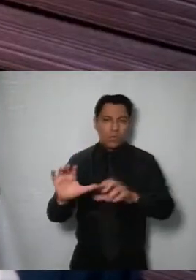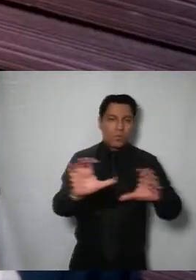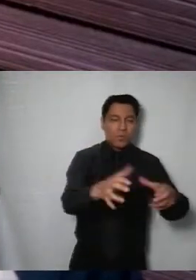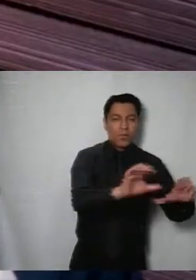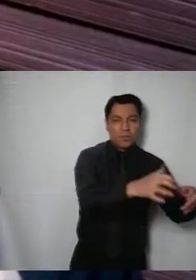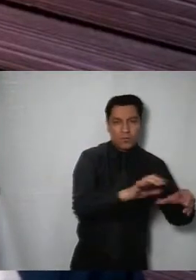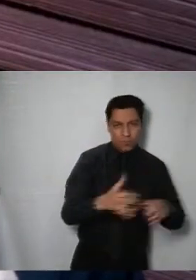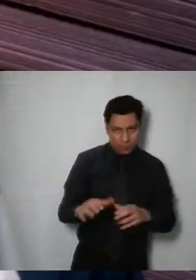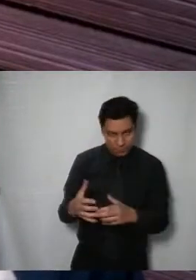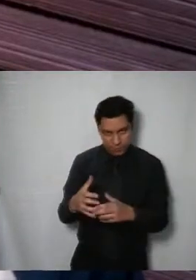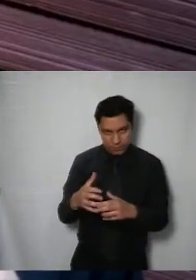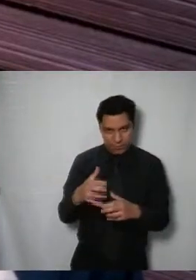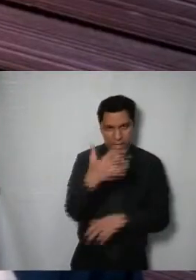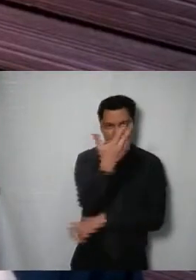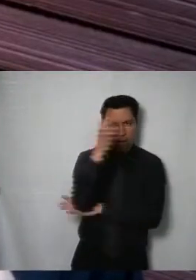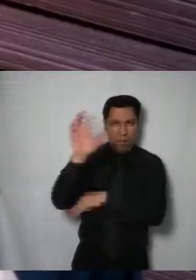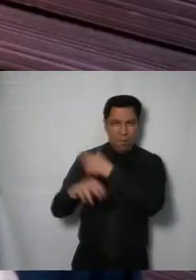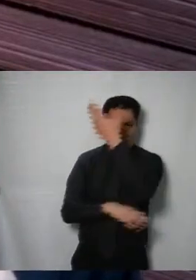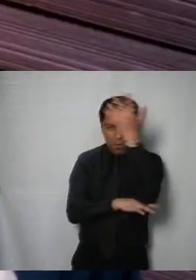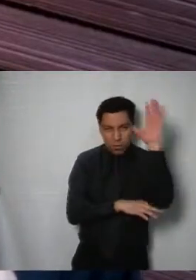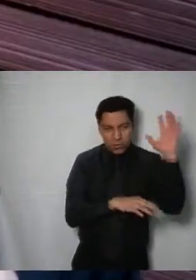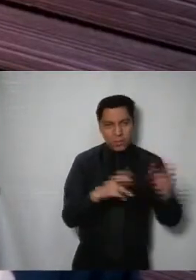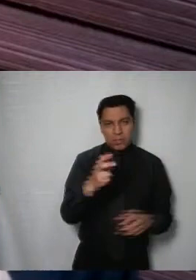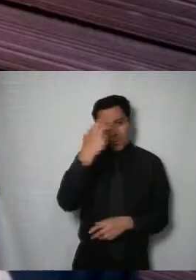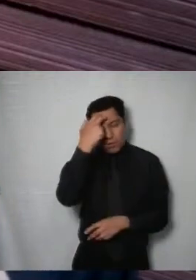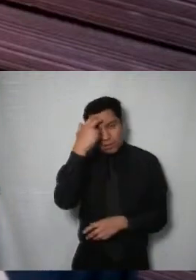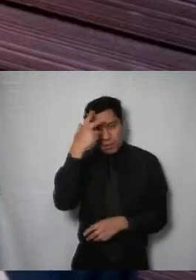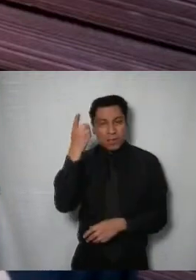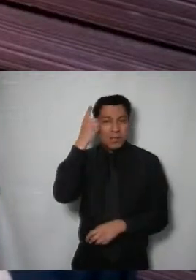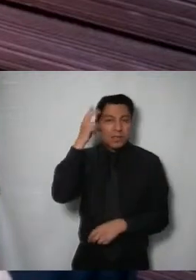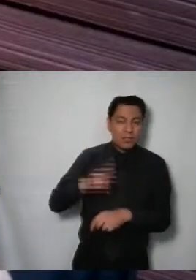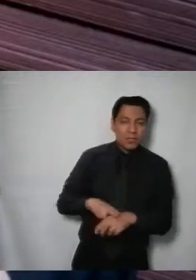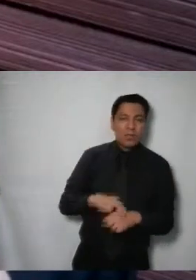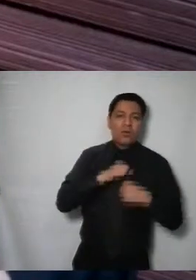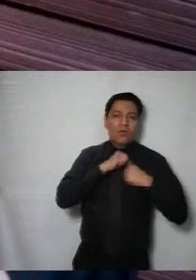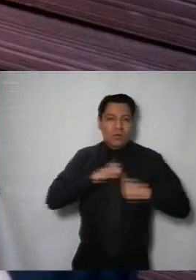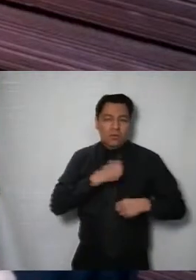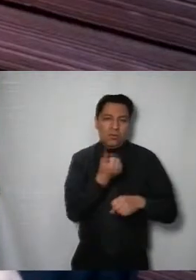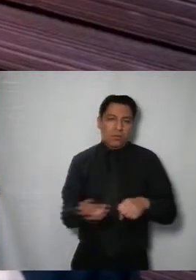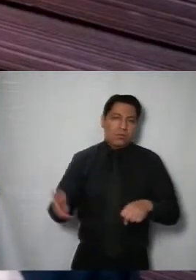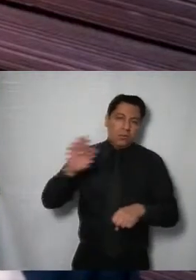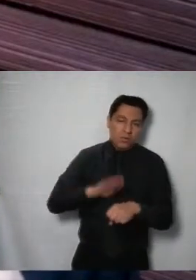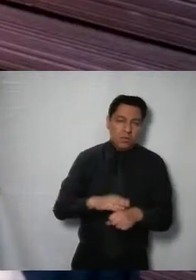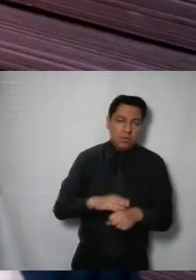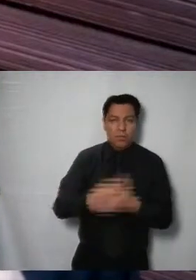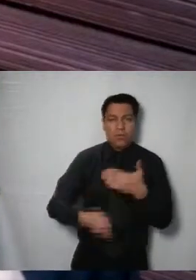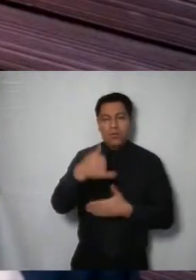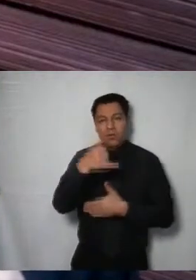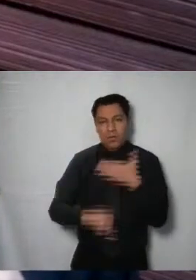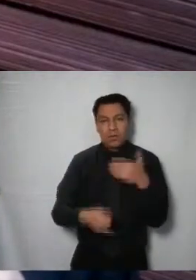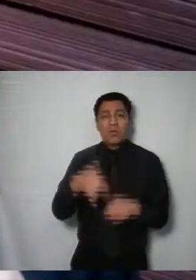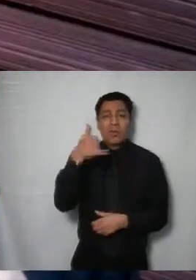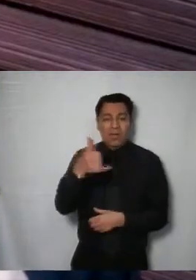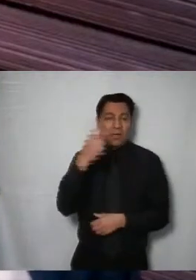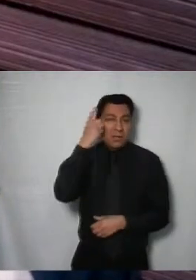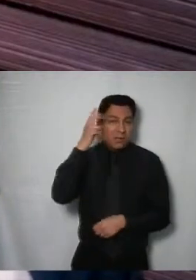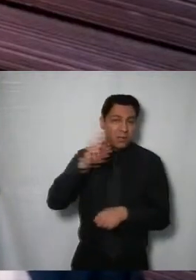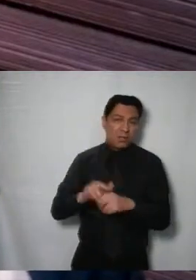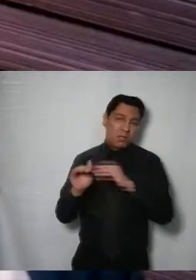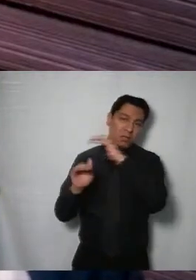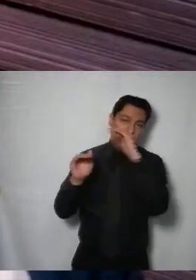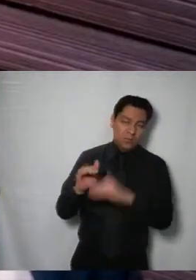específicas del bosque de chapultepec como dirección ejecutiva subdirección de proyectos y subdirección técnica